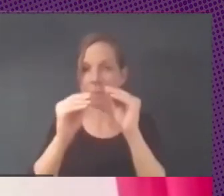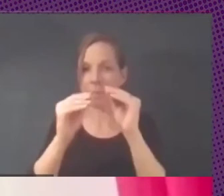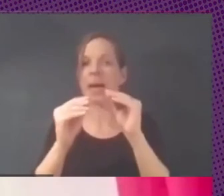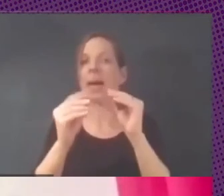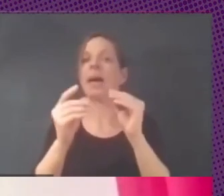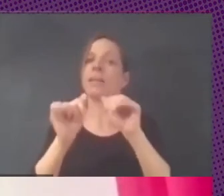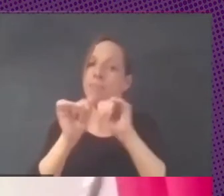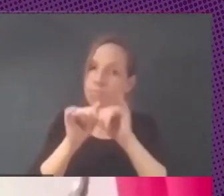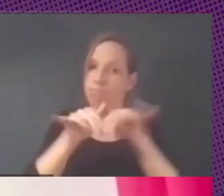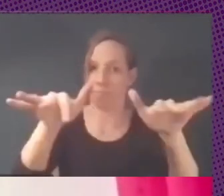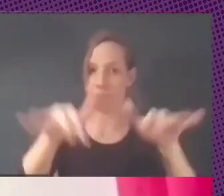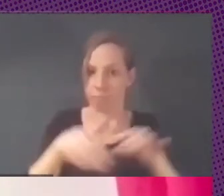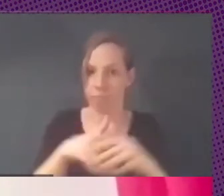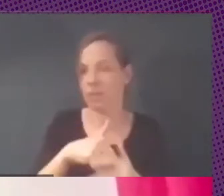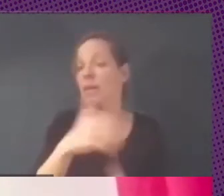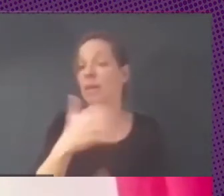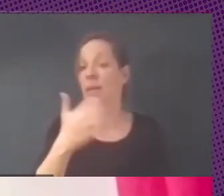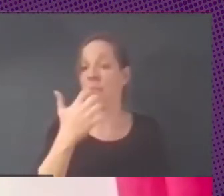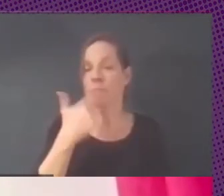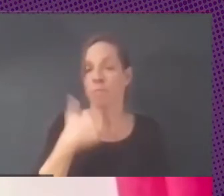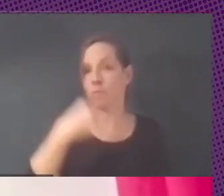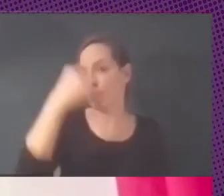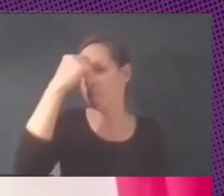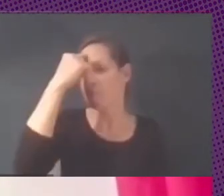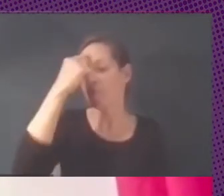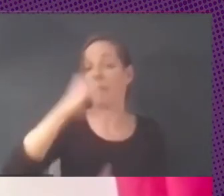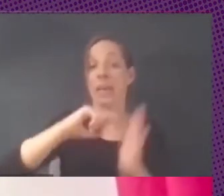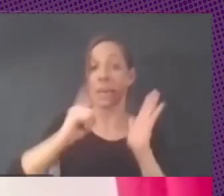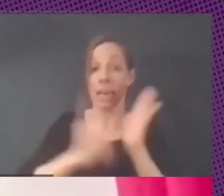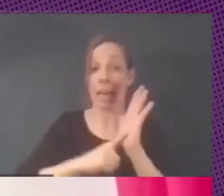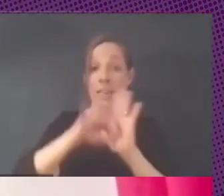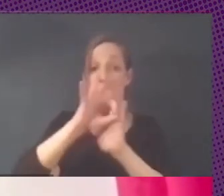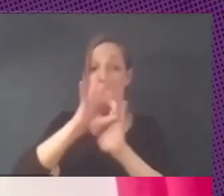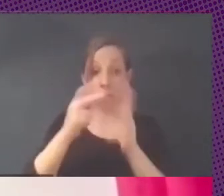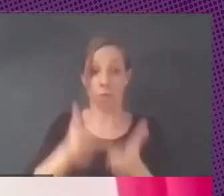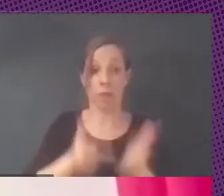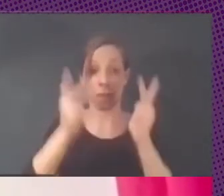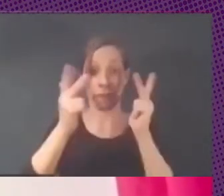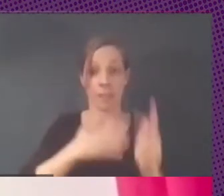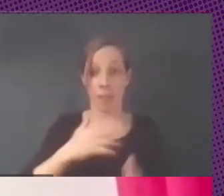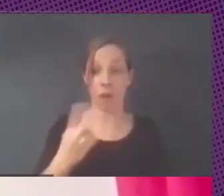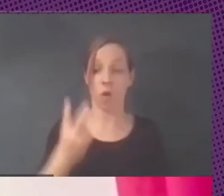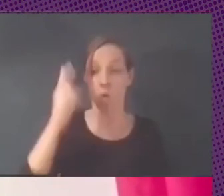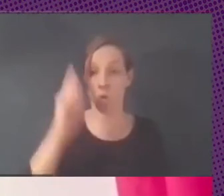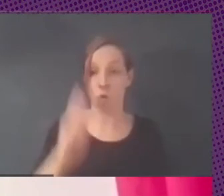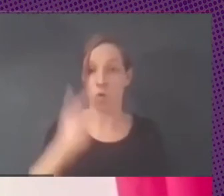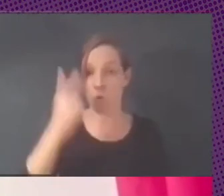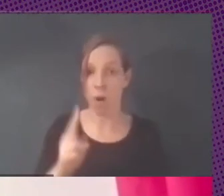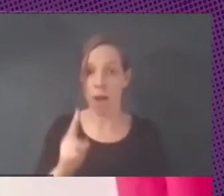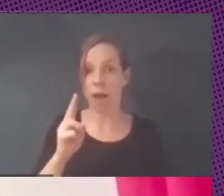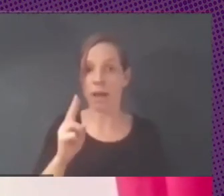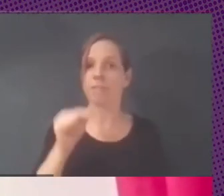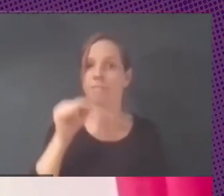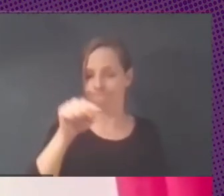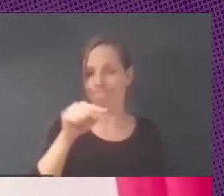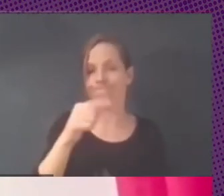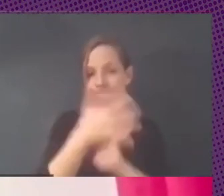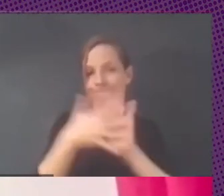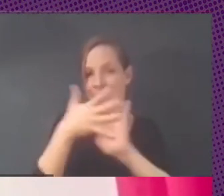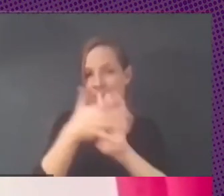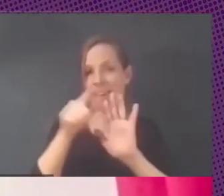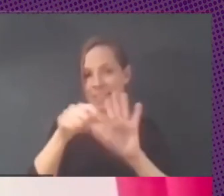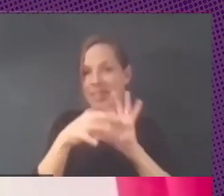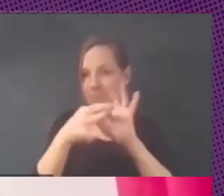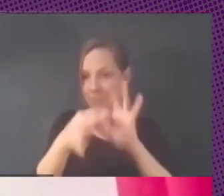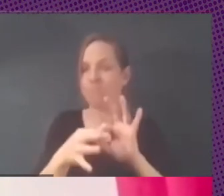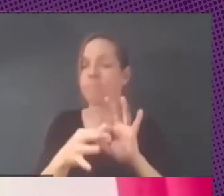entonces por eso en el caso por ejemplo estoy pensando en la ley de software libre de Uruguay pues hace hincapié en eso de alguna manera te